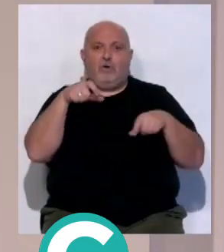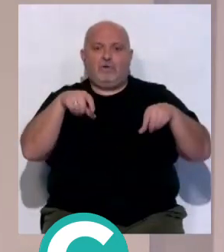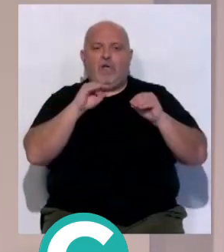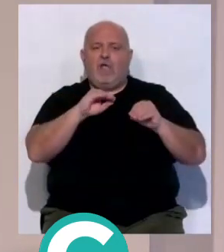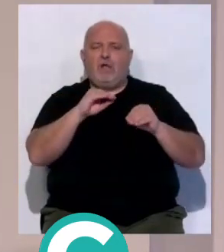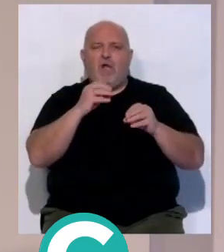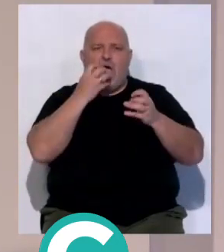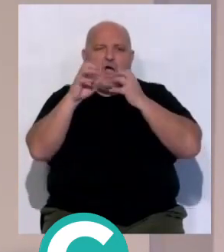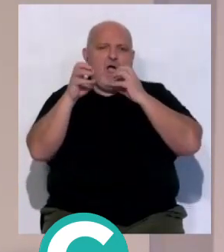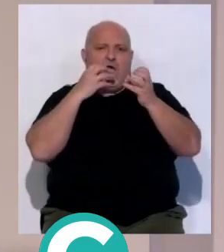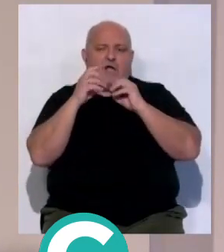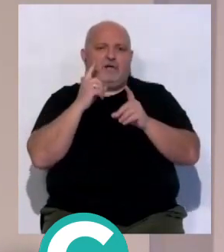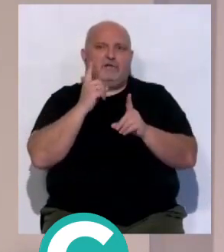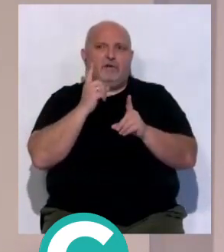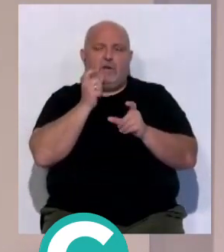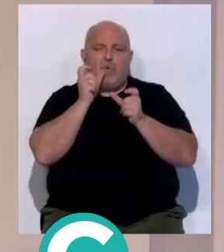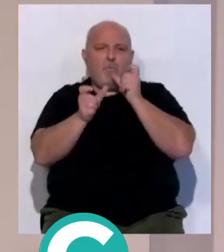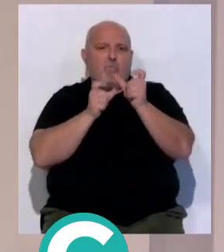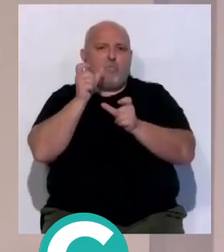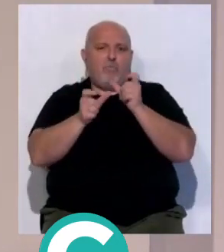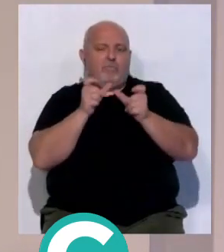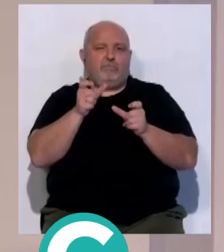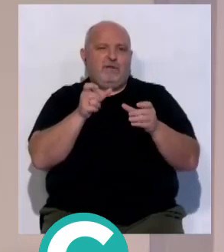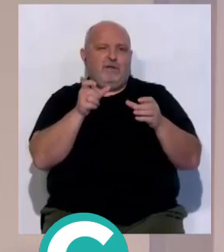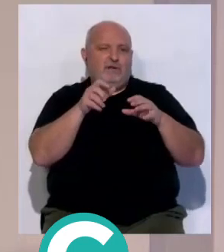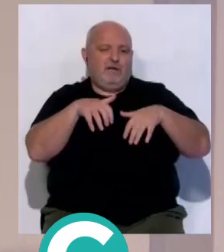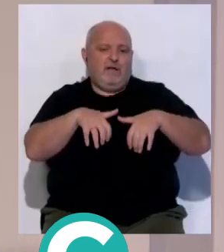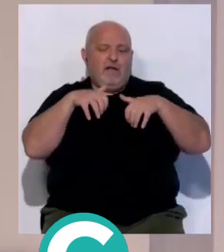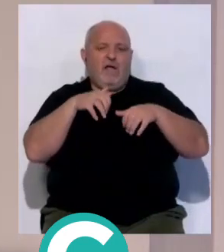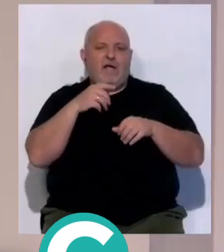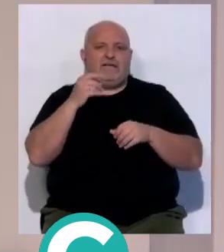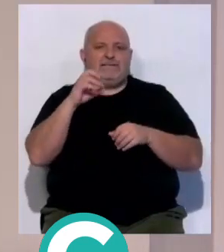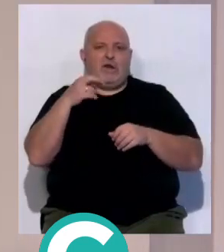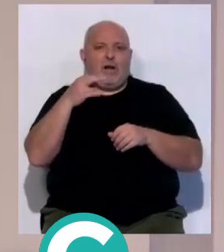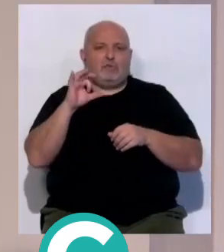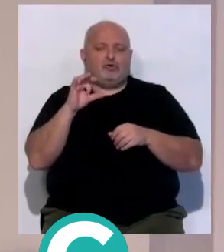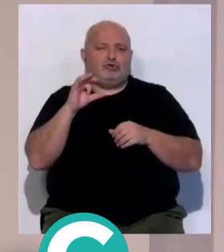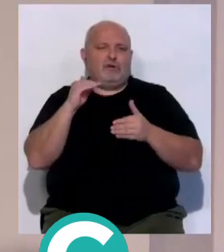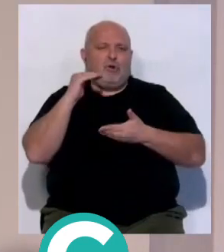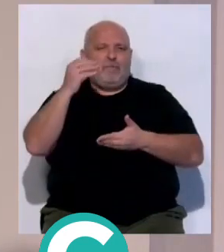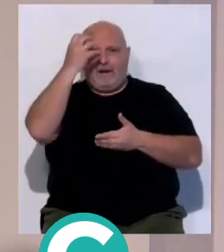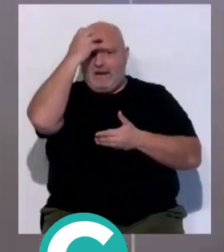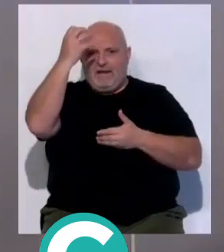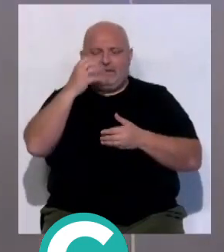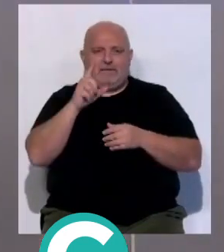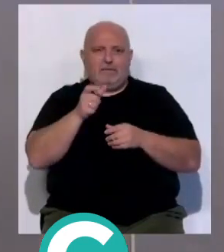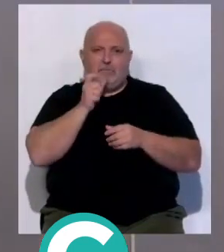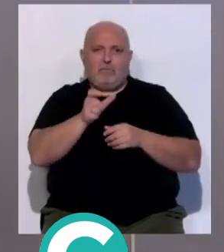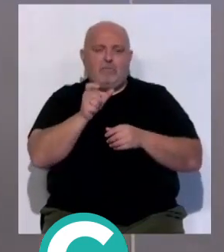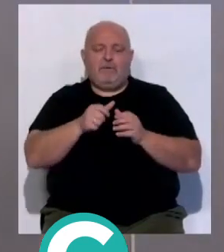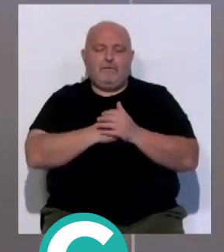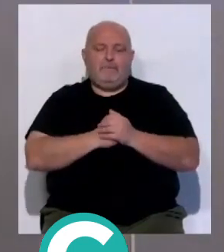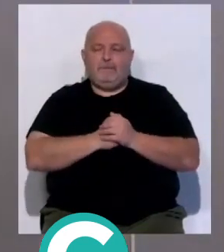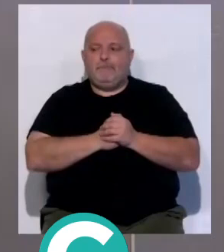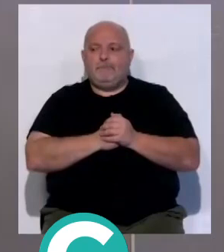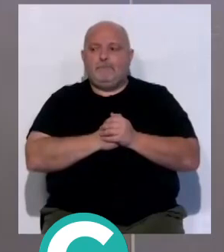aquellos cánticos que proliferarán los aficionados de ese sector a Sergio Ramos en un partido de Copa del Rey. En